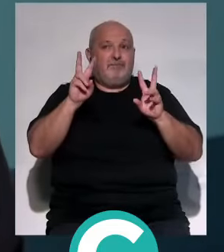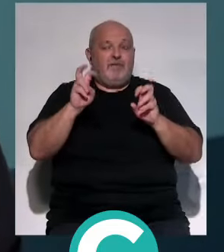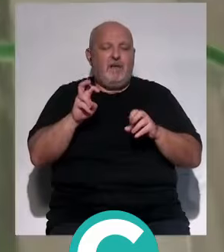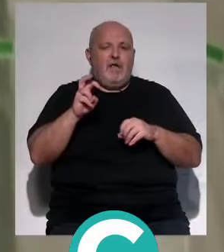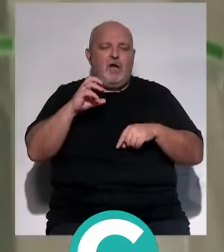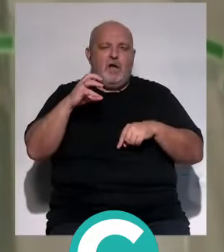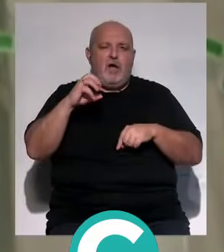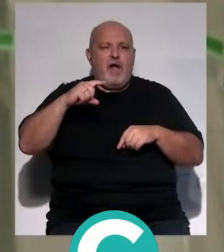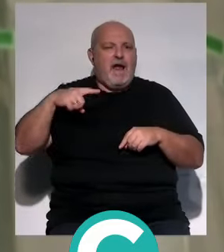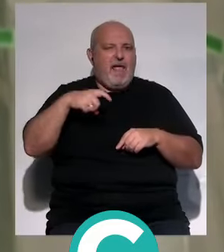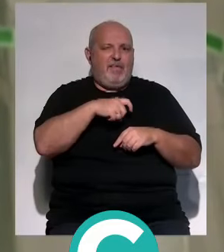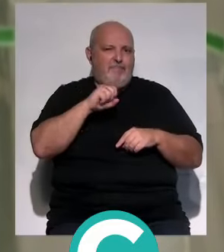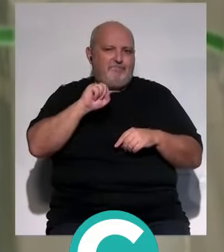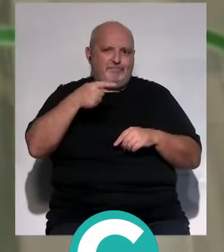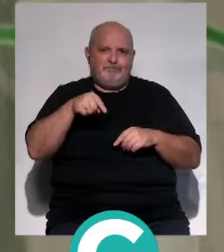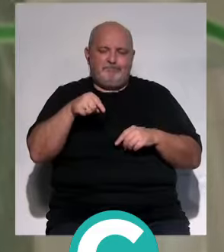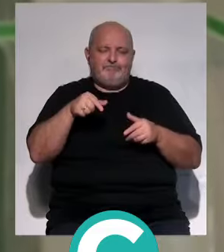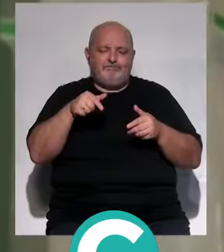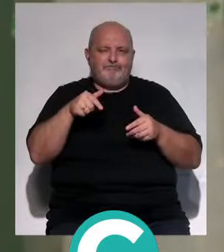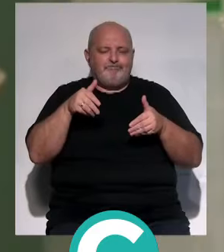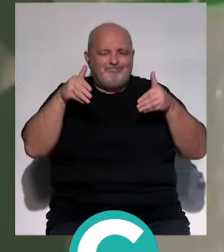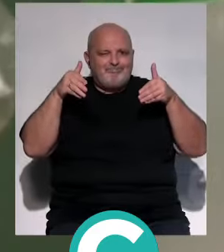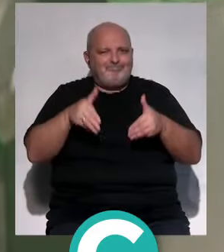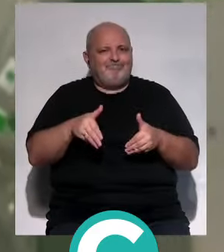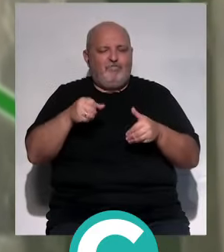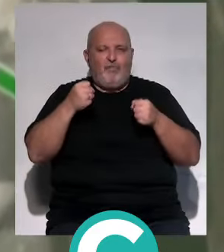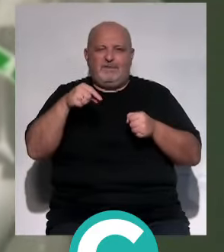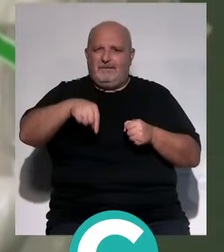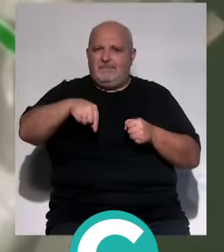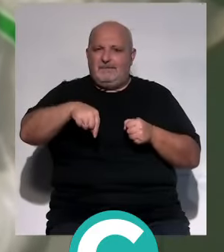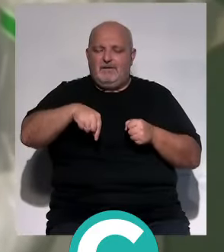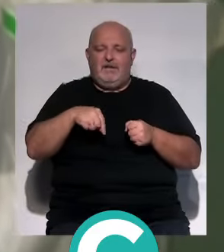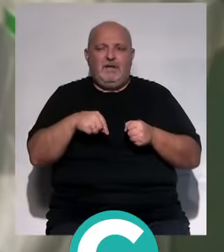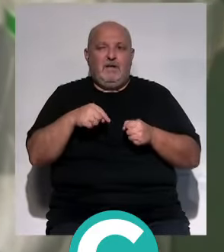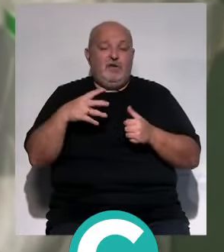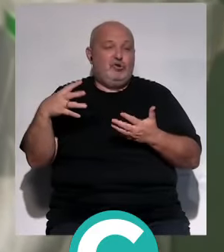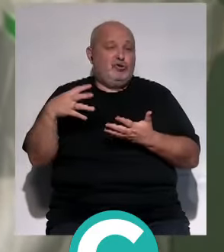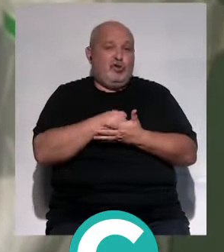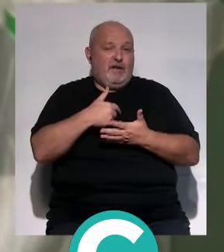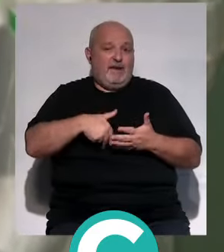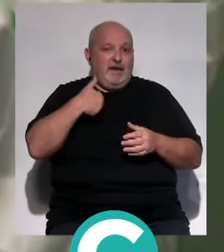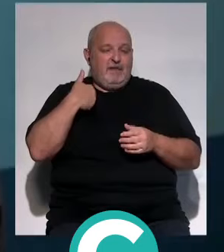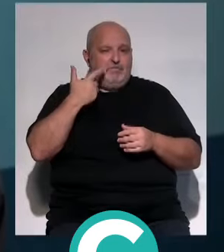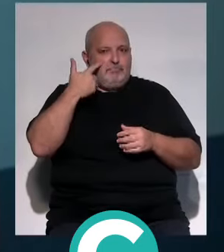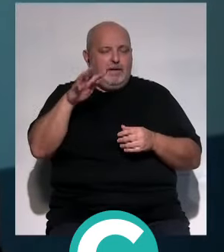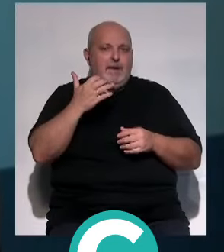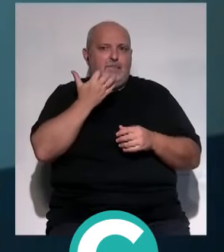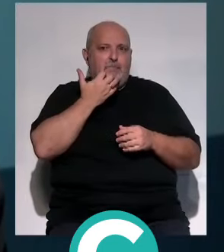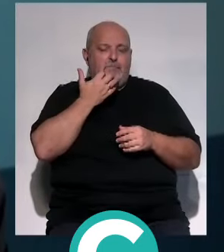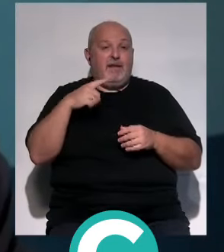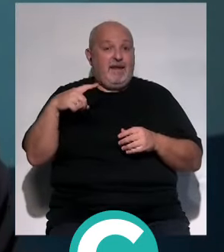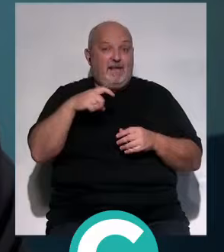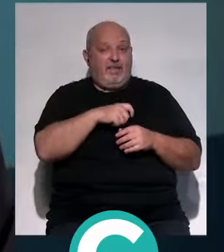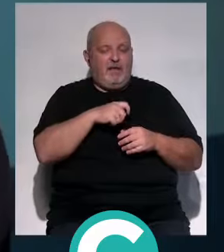oncología. Nosotros sí que es verdad que estamos muy subespecializados. Fijaros que la litiasis es de toda la población. Fijaros que, por ejemplo, el